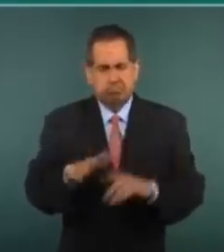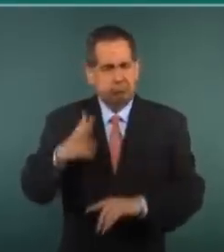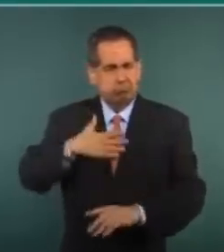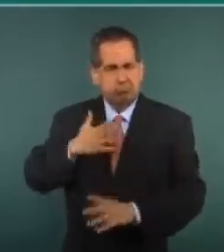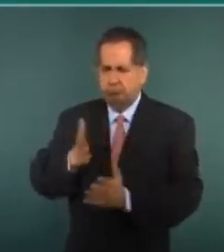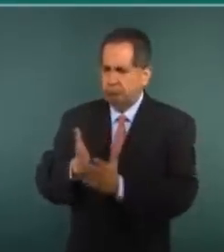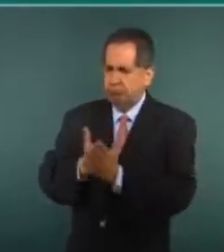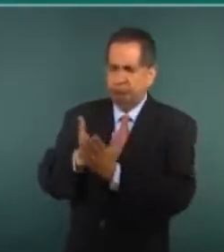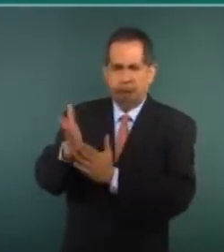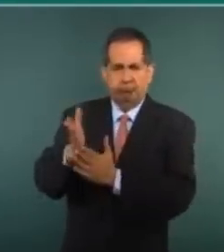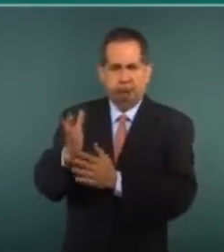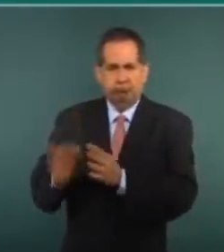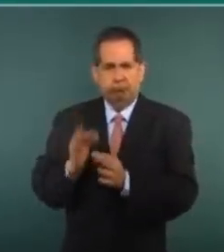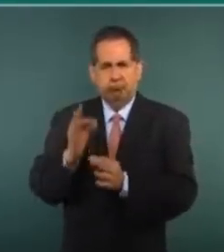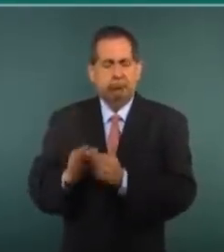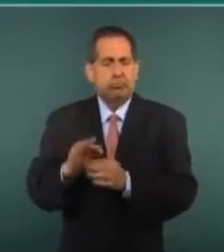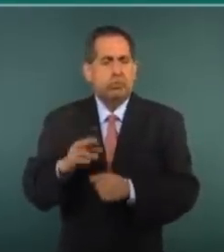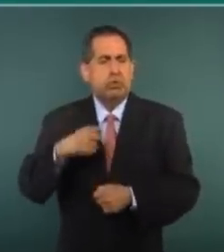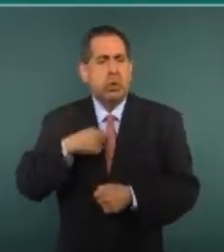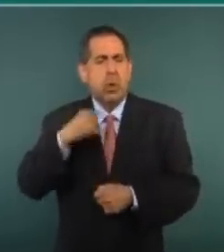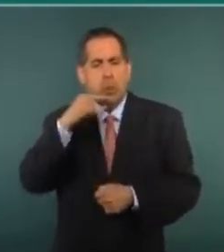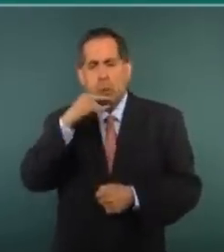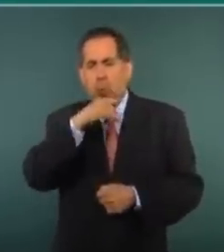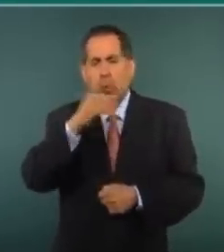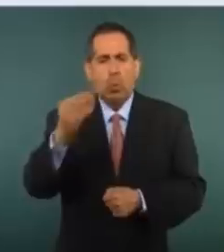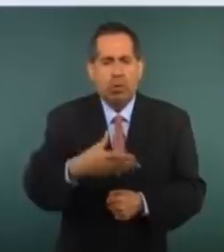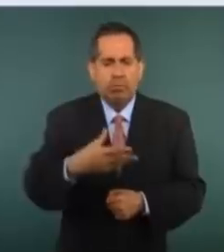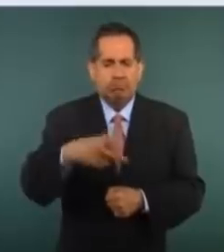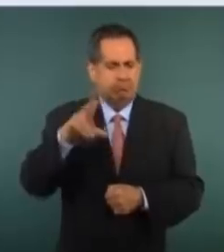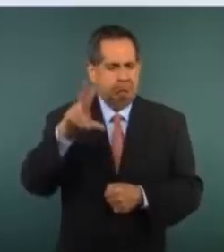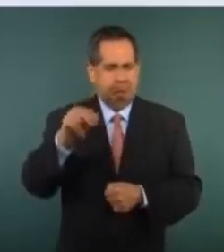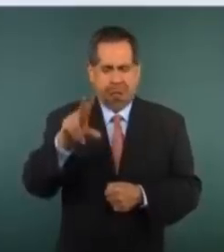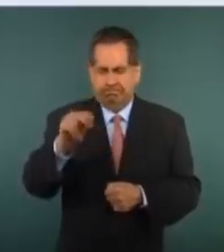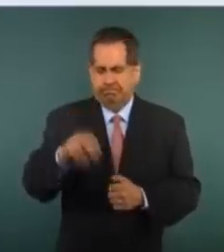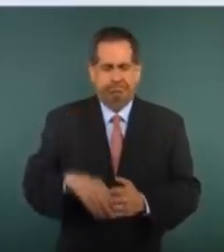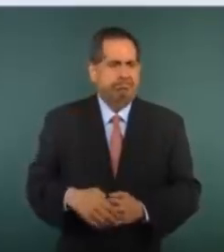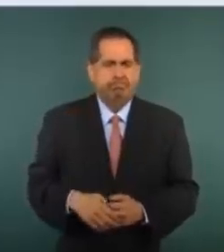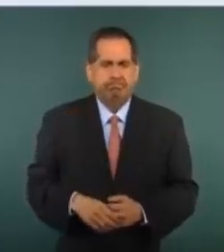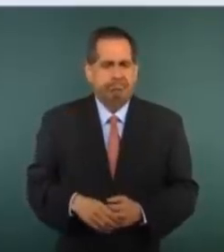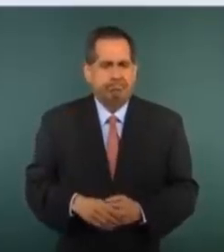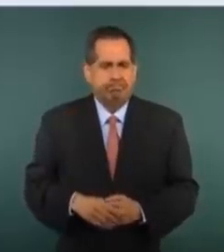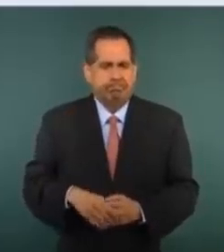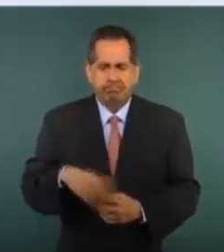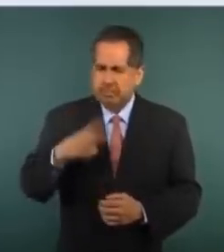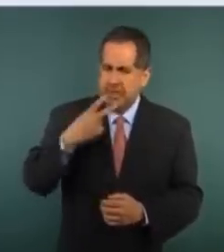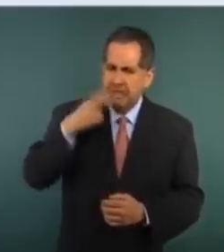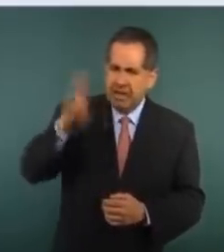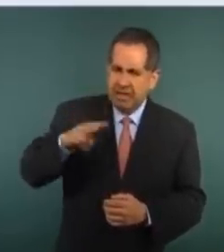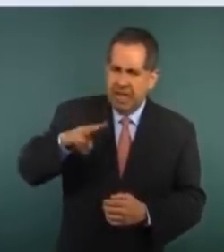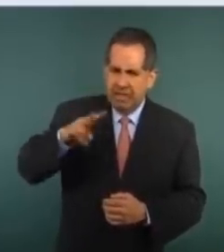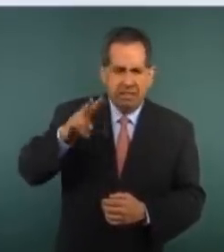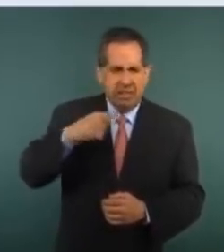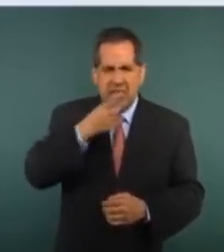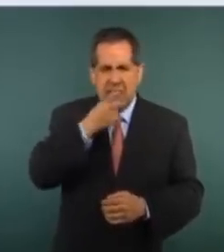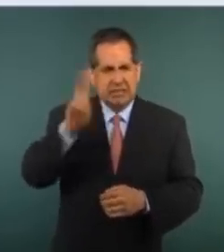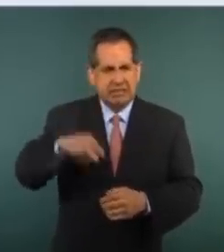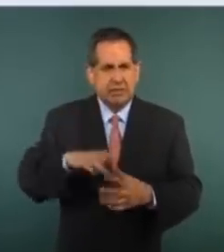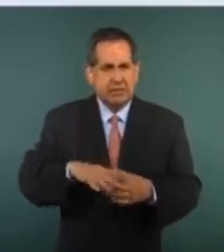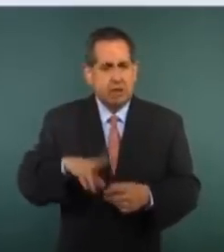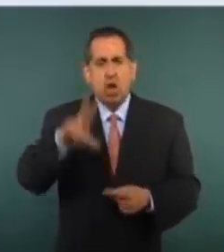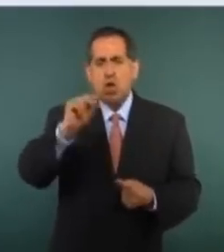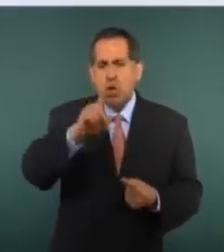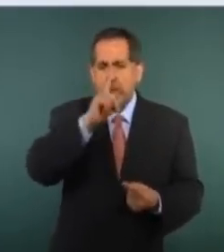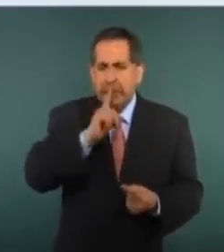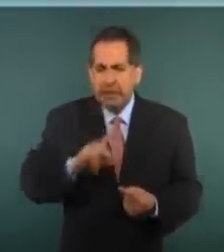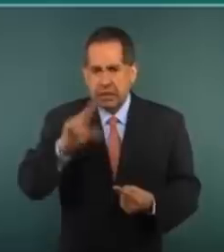no ser hipócrita, en hablar con la verdad, no mentir,